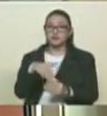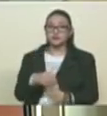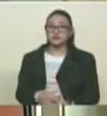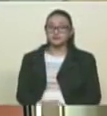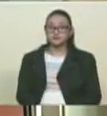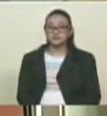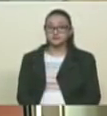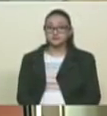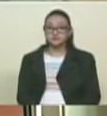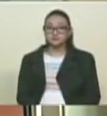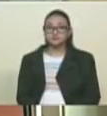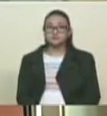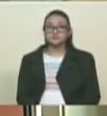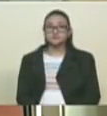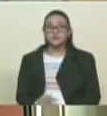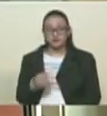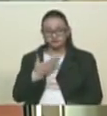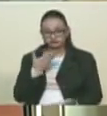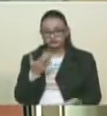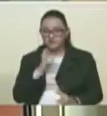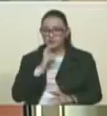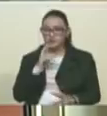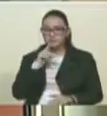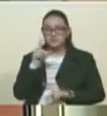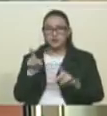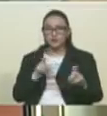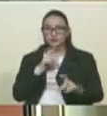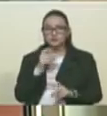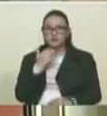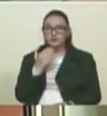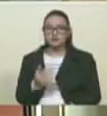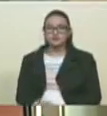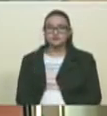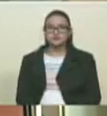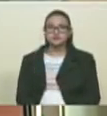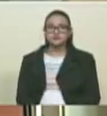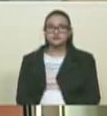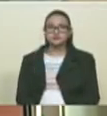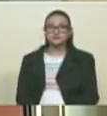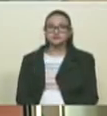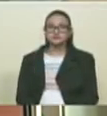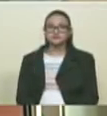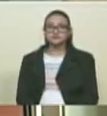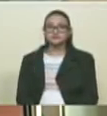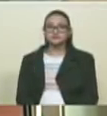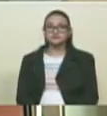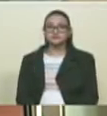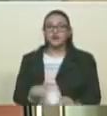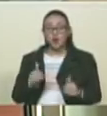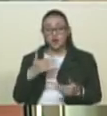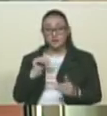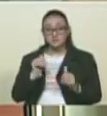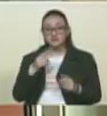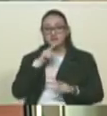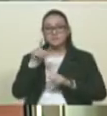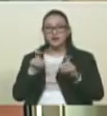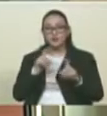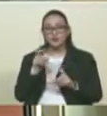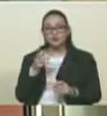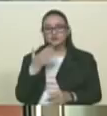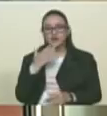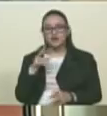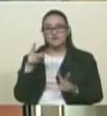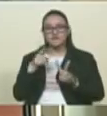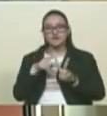venezolanas. Con mucho gusto contestaremos la pregunta en el primer lugar. Buenas tardes. Iniciamos la ronda de preguntas con Carlos Rebetes de